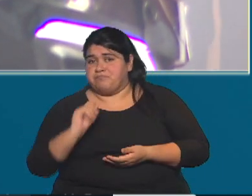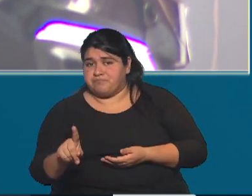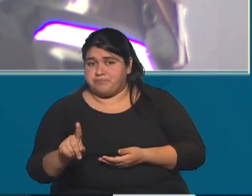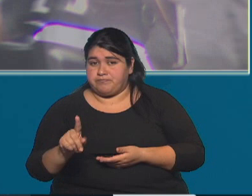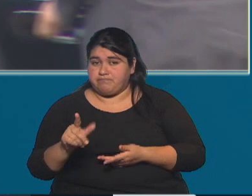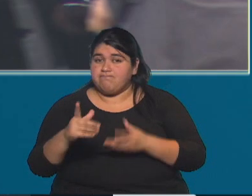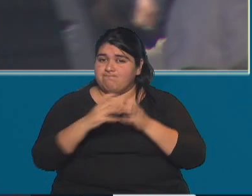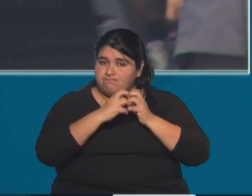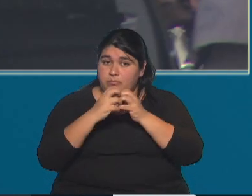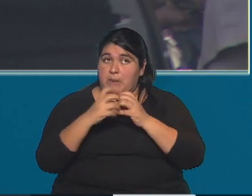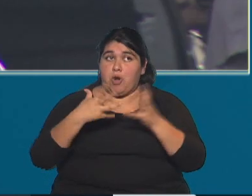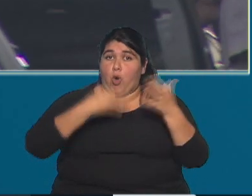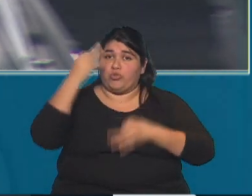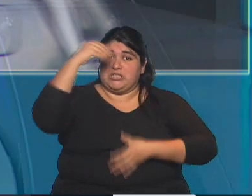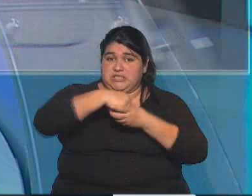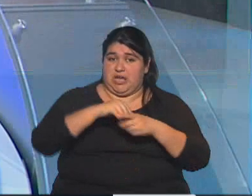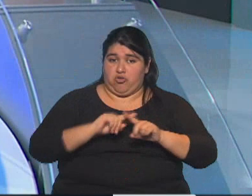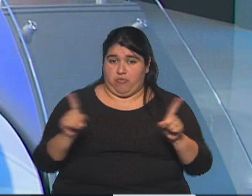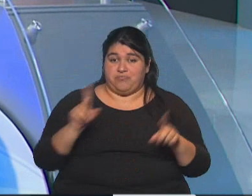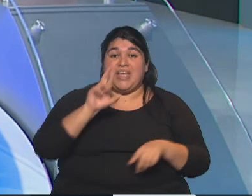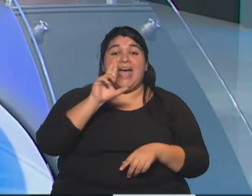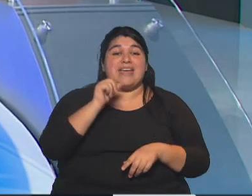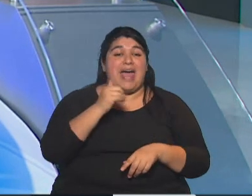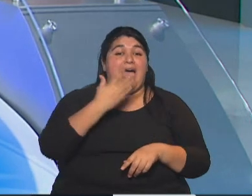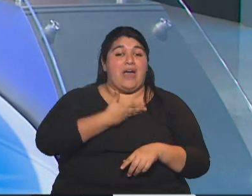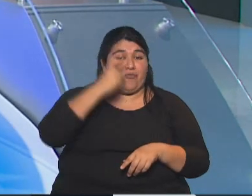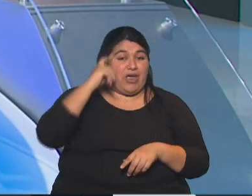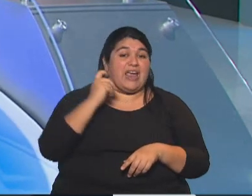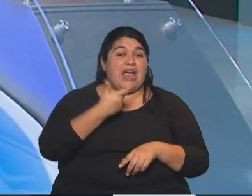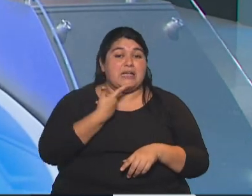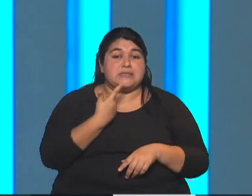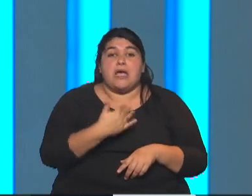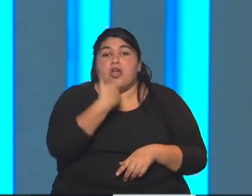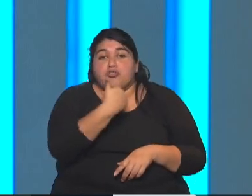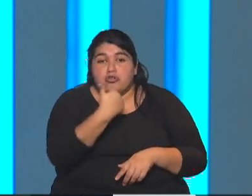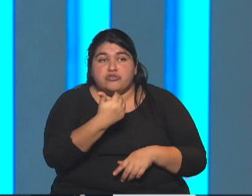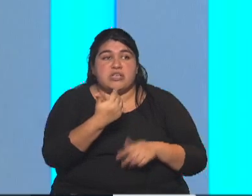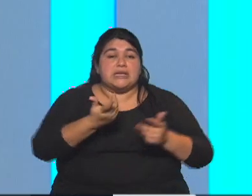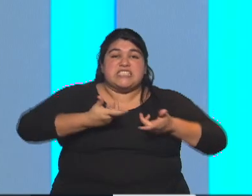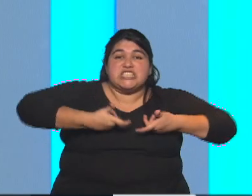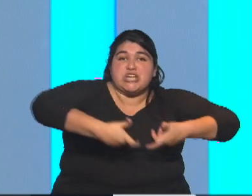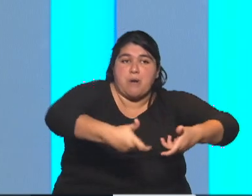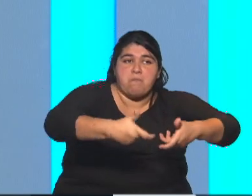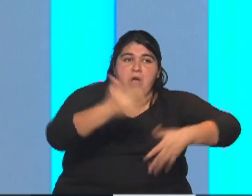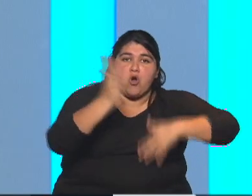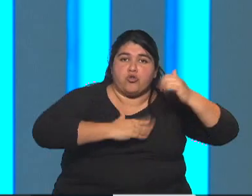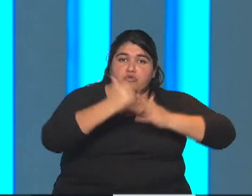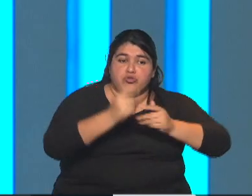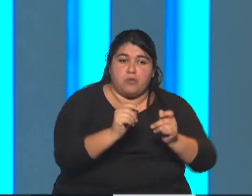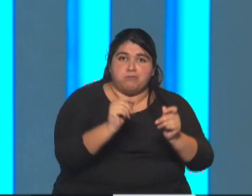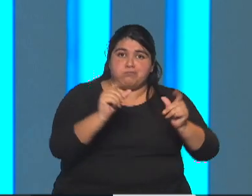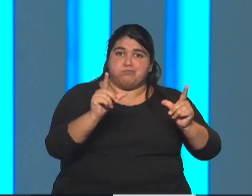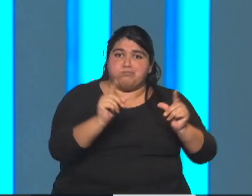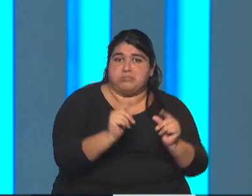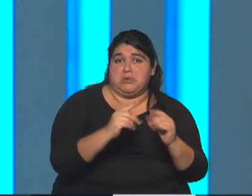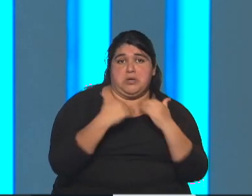puede ser judiciable. Rafecas no puede saber si un gasoducto tiene que tener una chapa de dos milímetros o de cuatro. Para eso, para